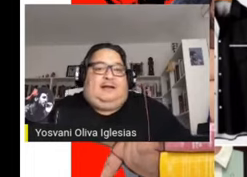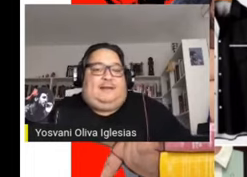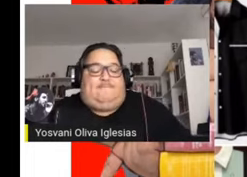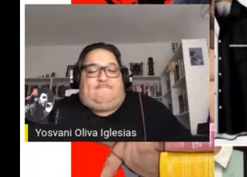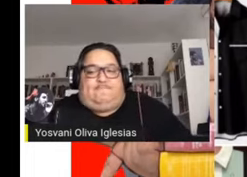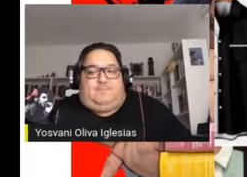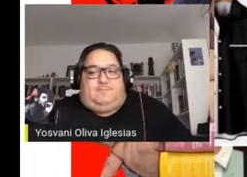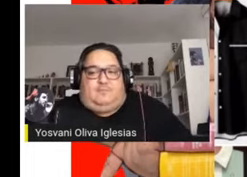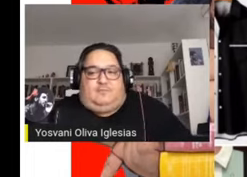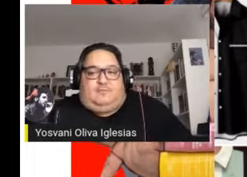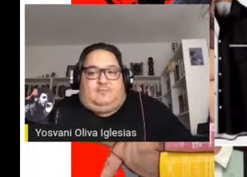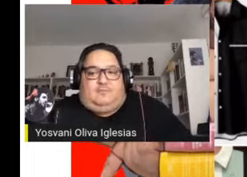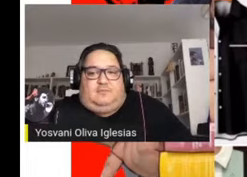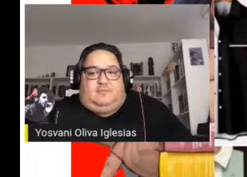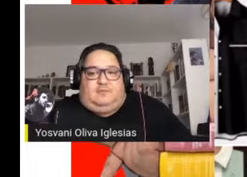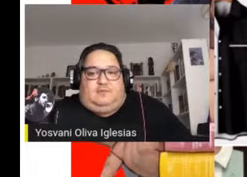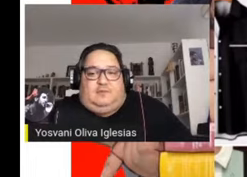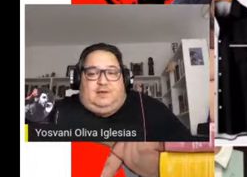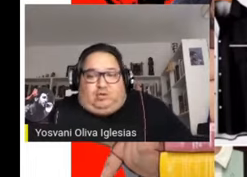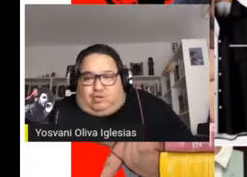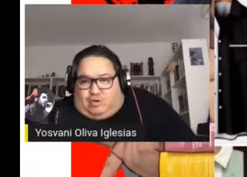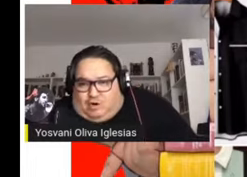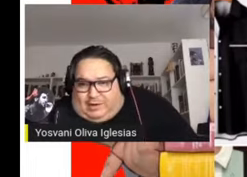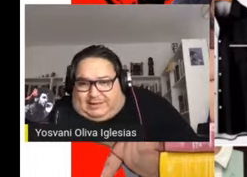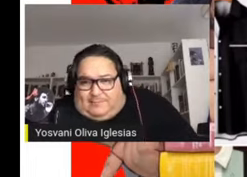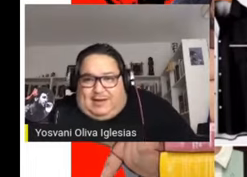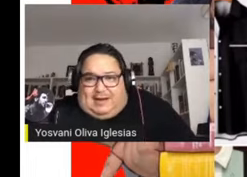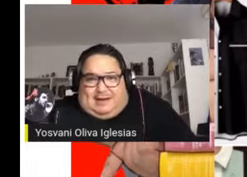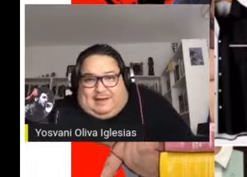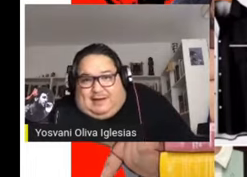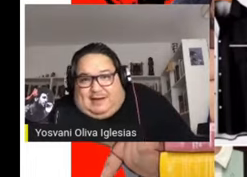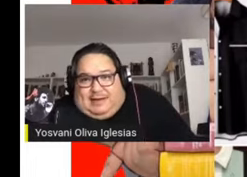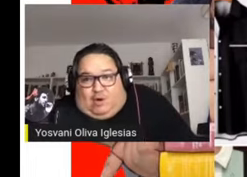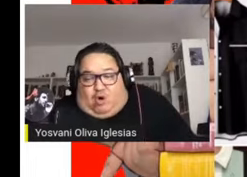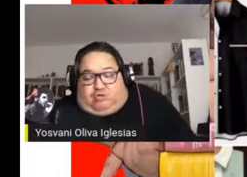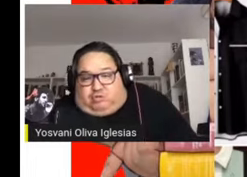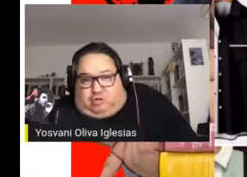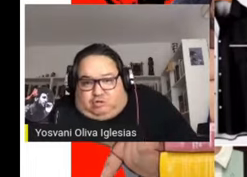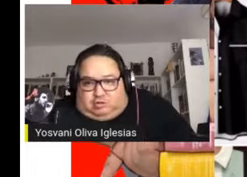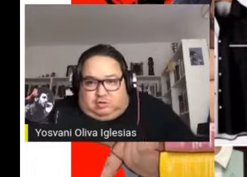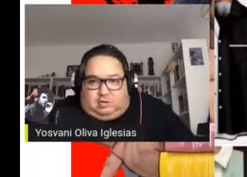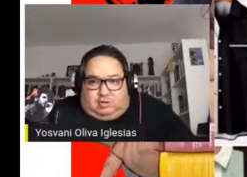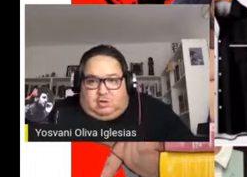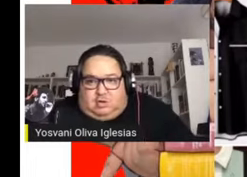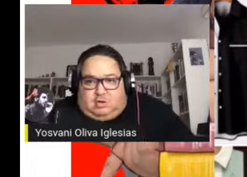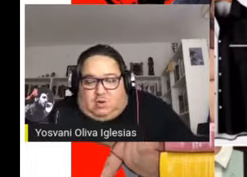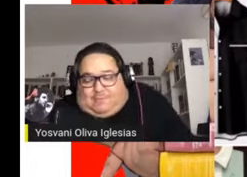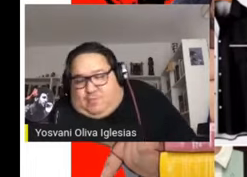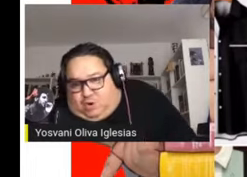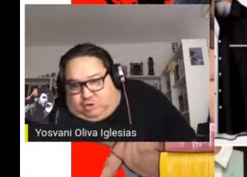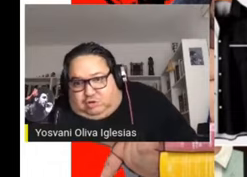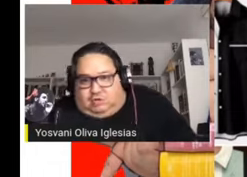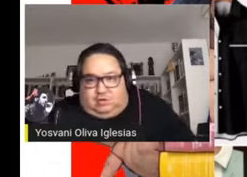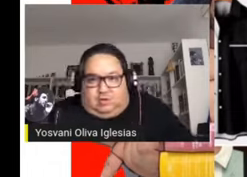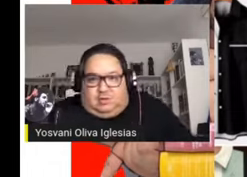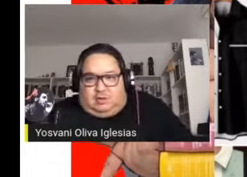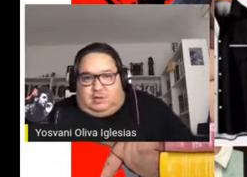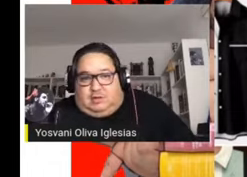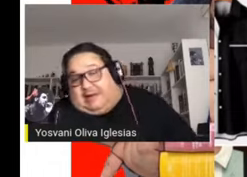y otros, no, que también Hostos, Juan